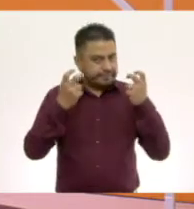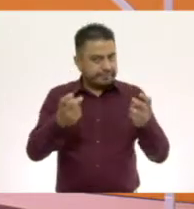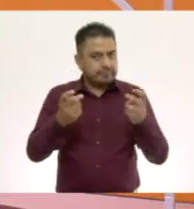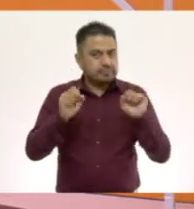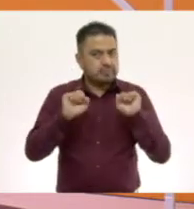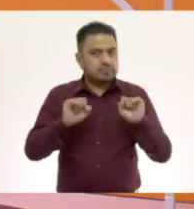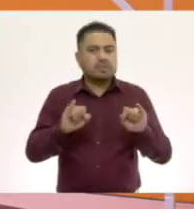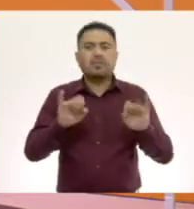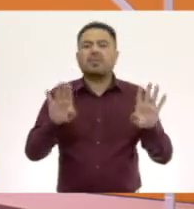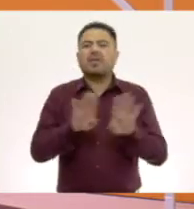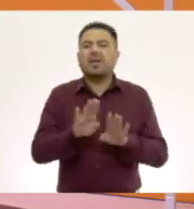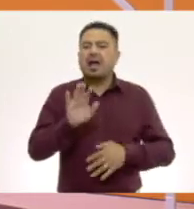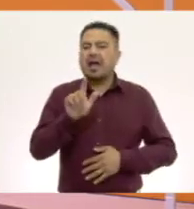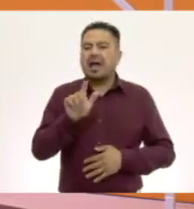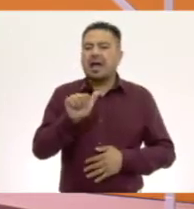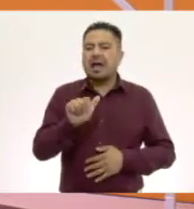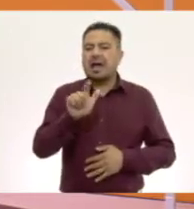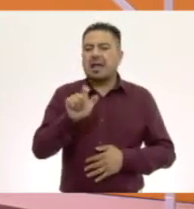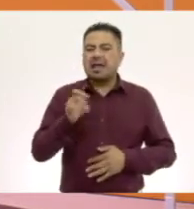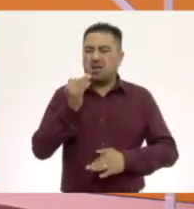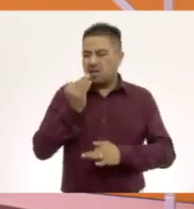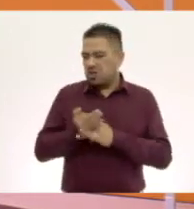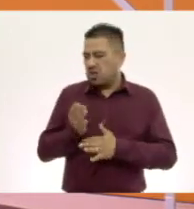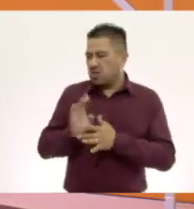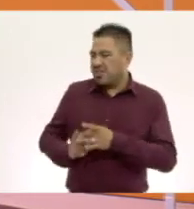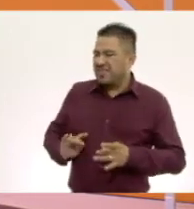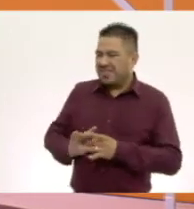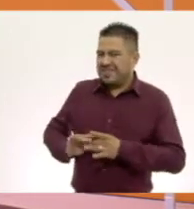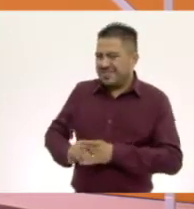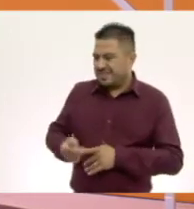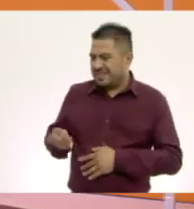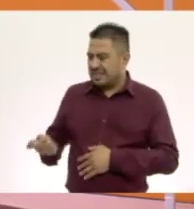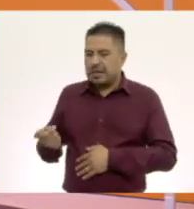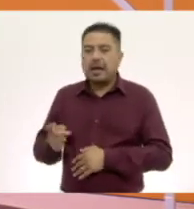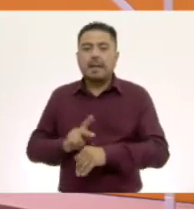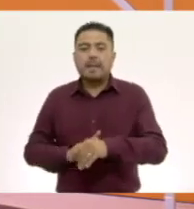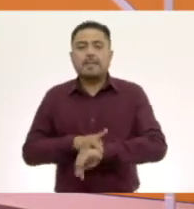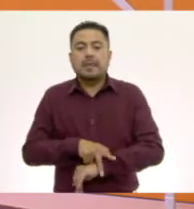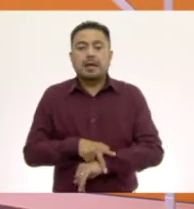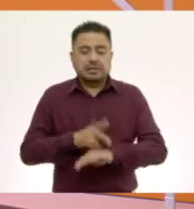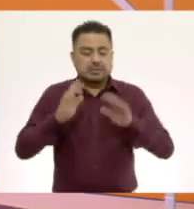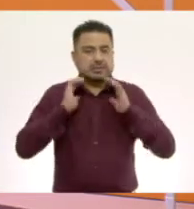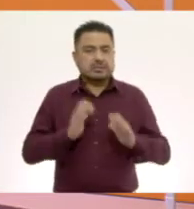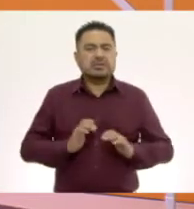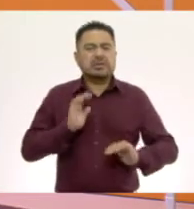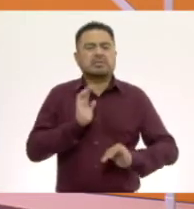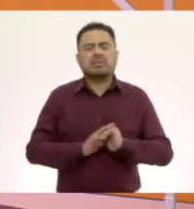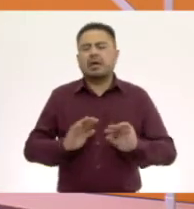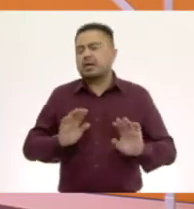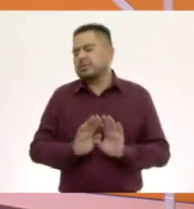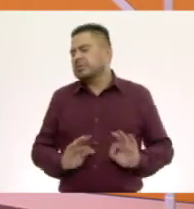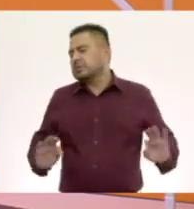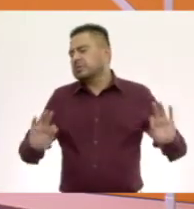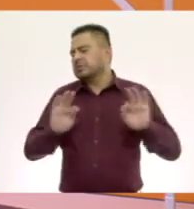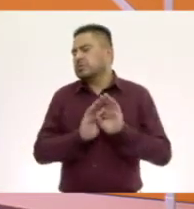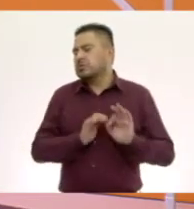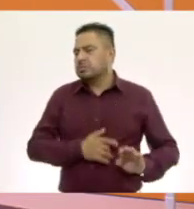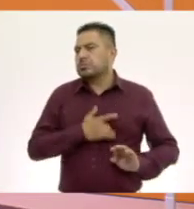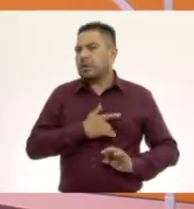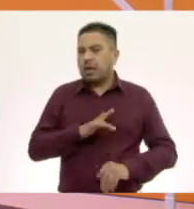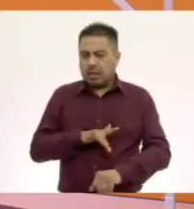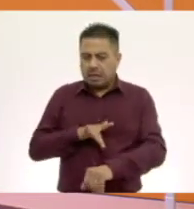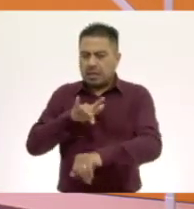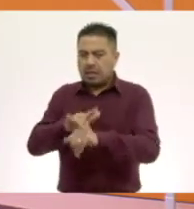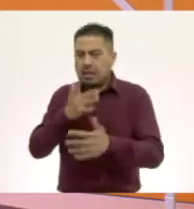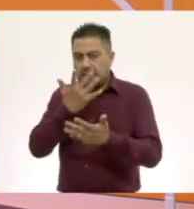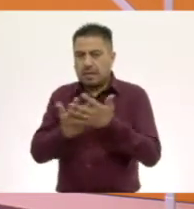¿Cuál es el órgano más importante del sentido del tacto?